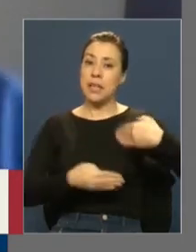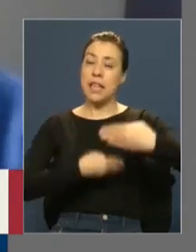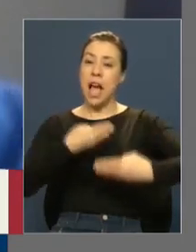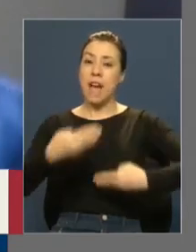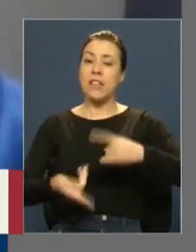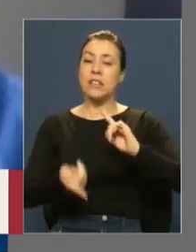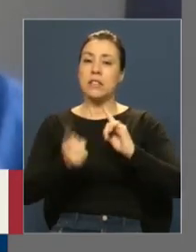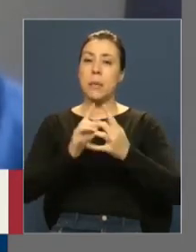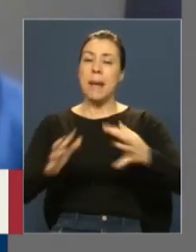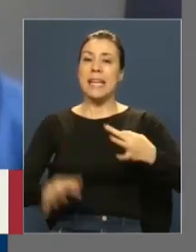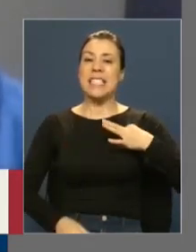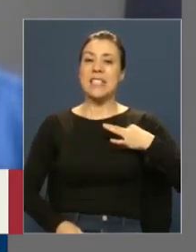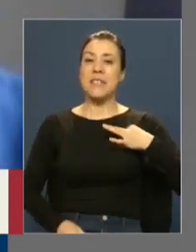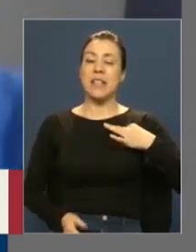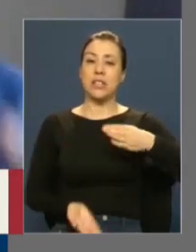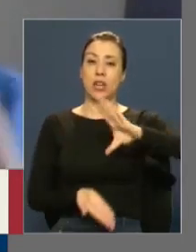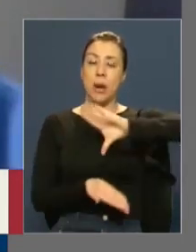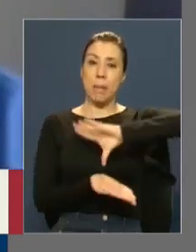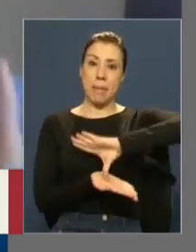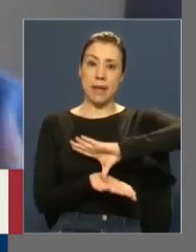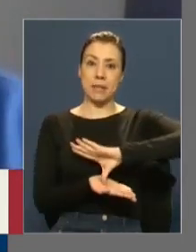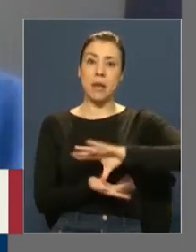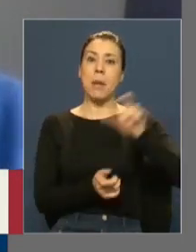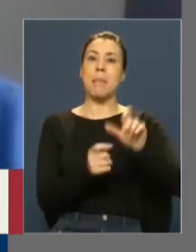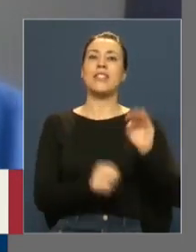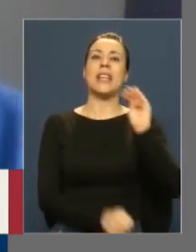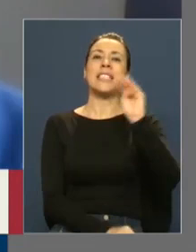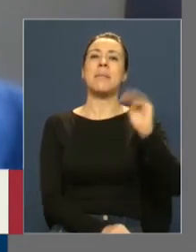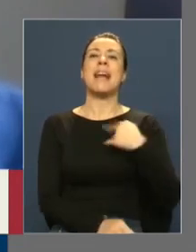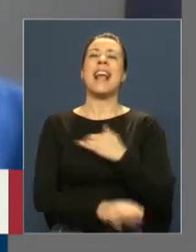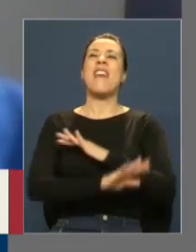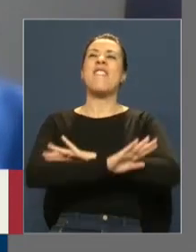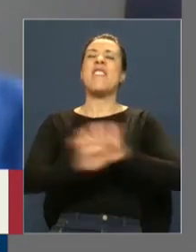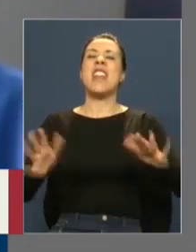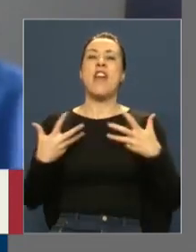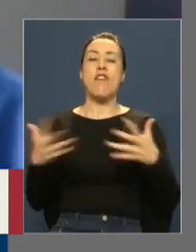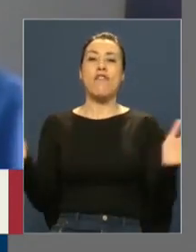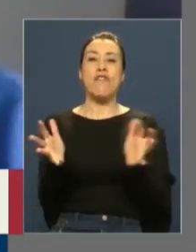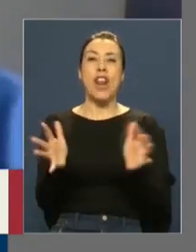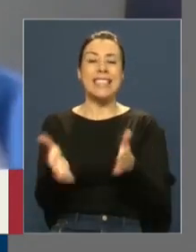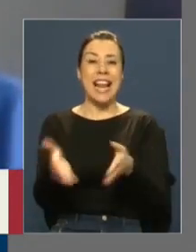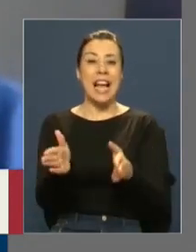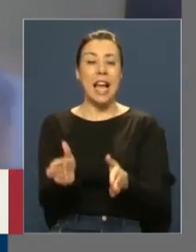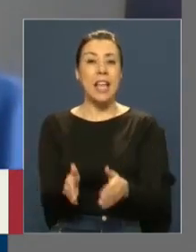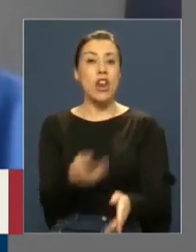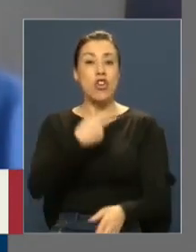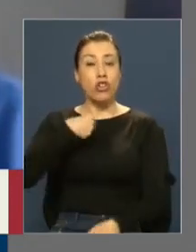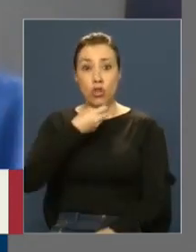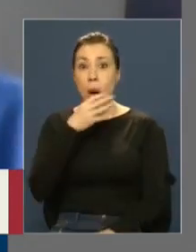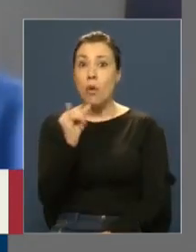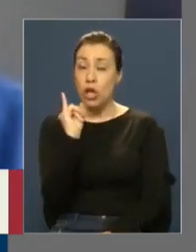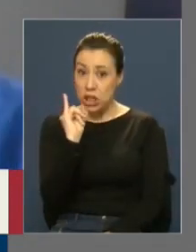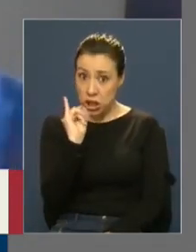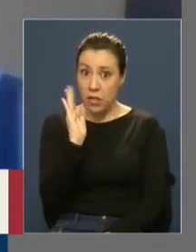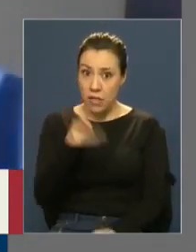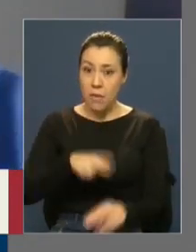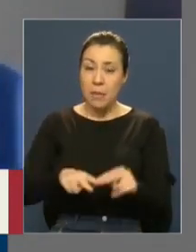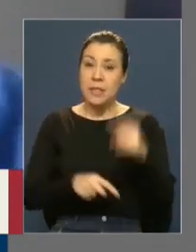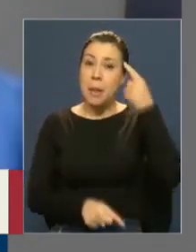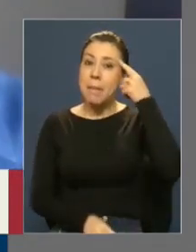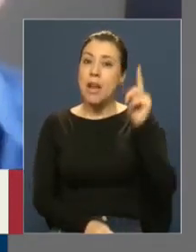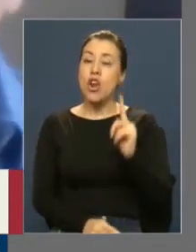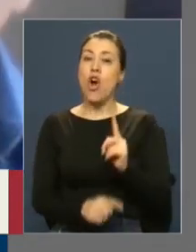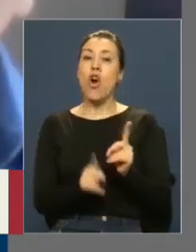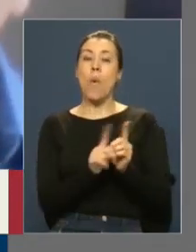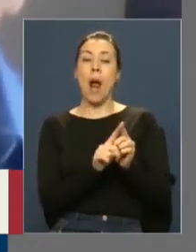civilizatorio como país. Y a quienes llaman a poner fin a la violencia en las calles, los humanistas les decimos sí, hagámoslo, pero no